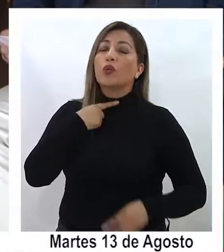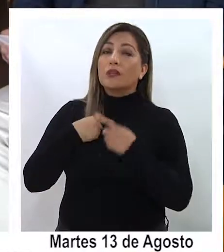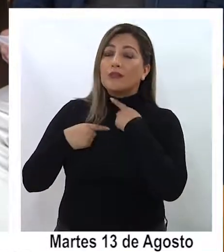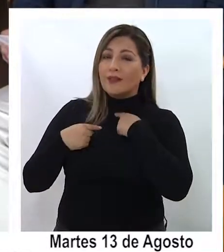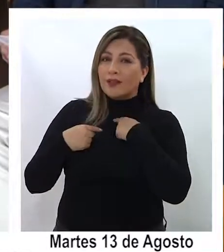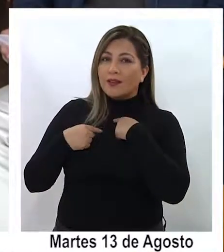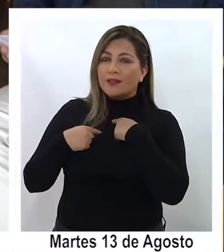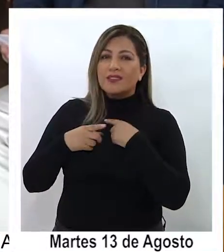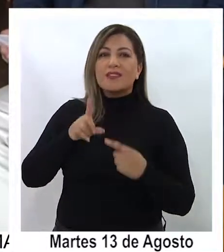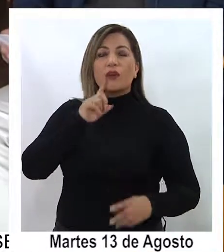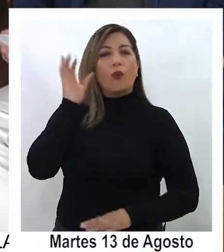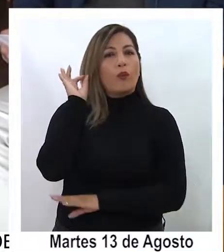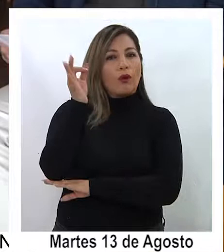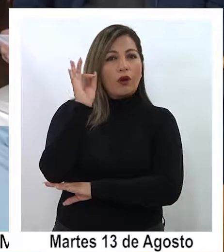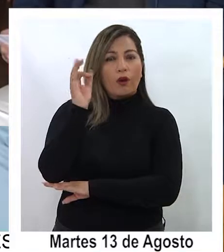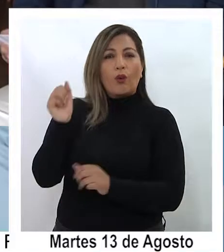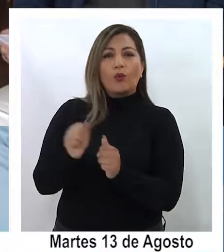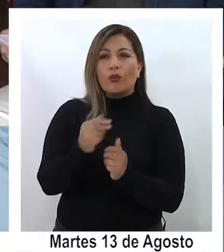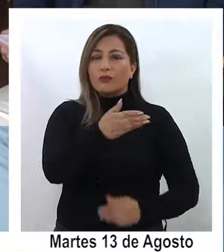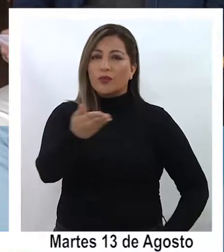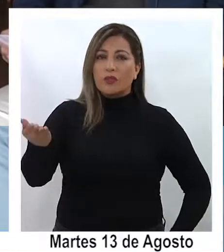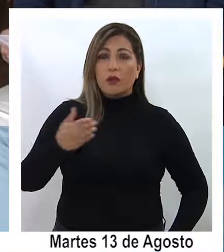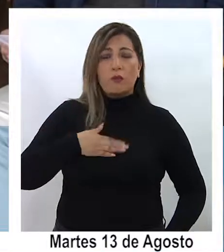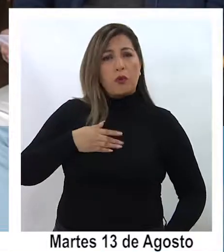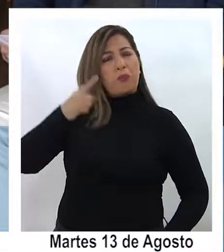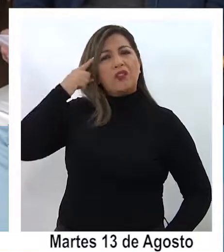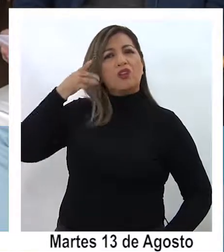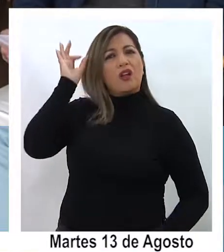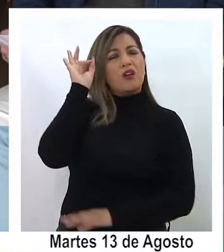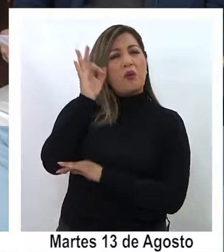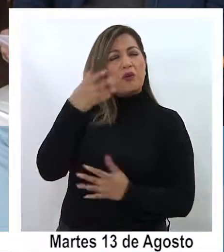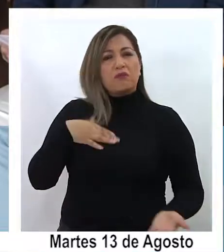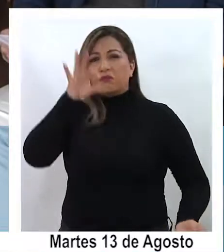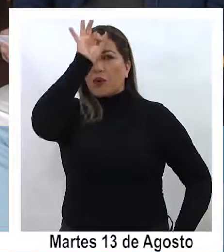poder tener una reunión con ellos la reunión a mí me pareció que fue